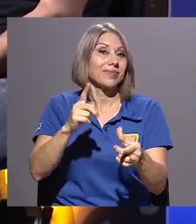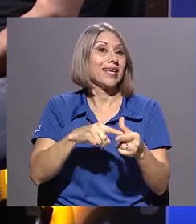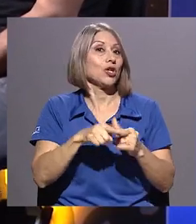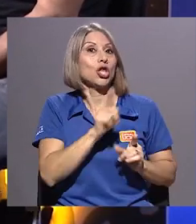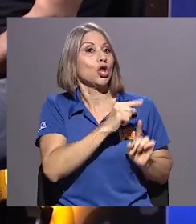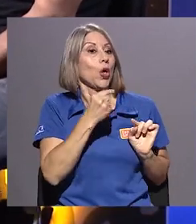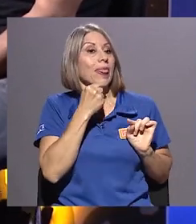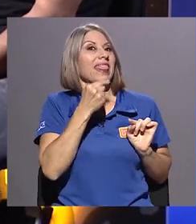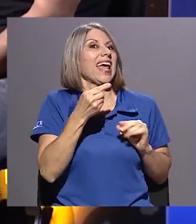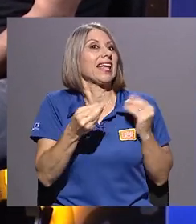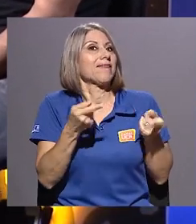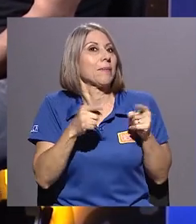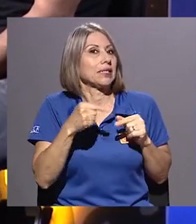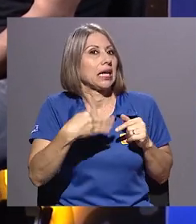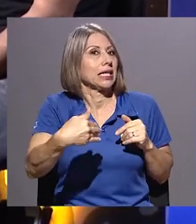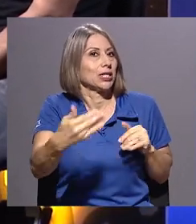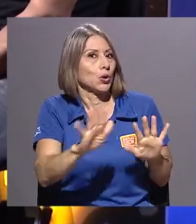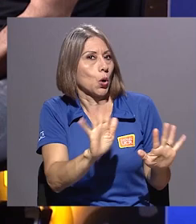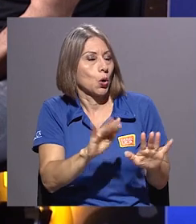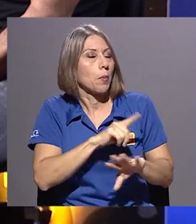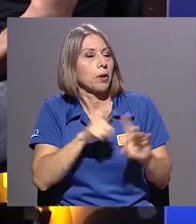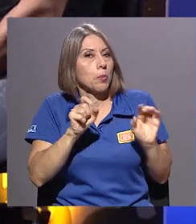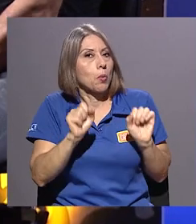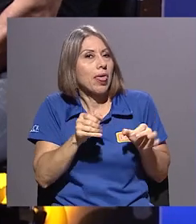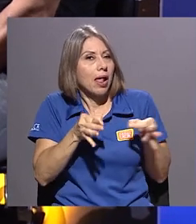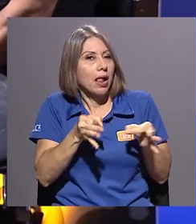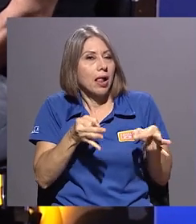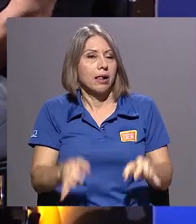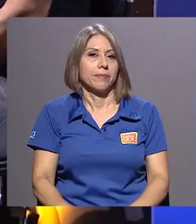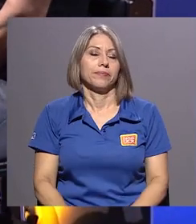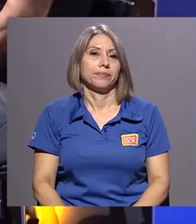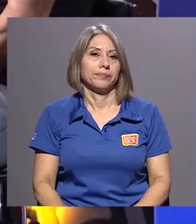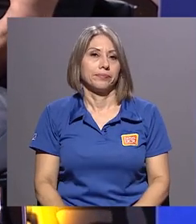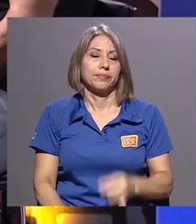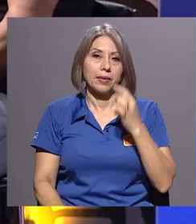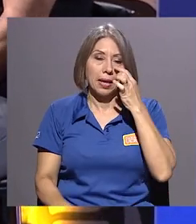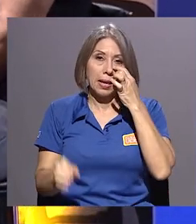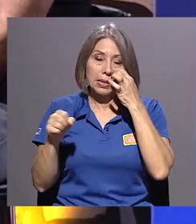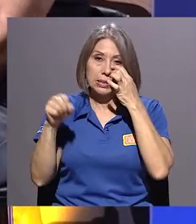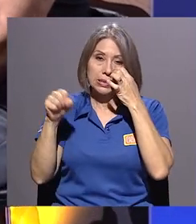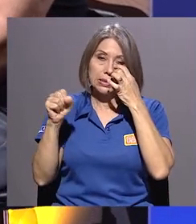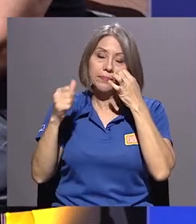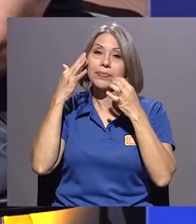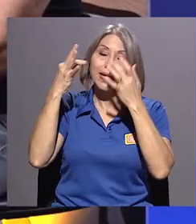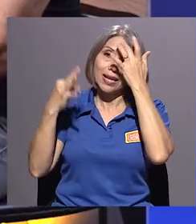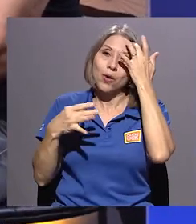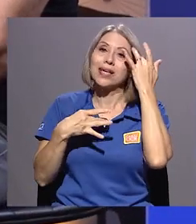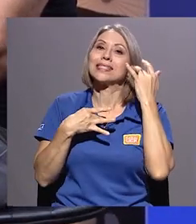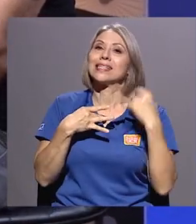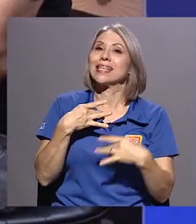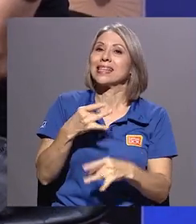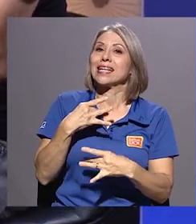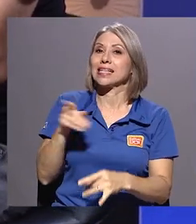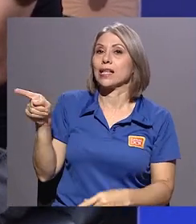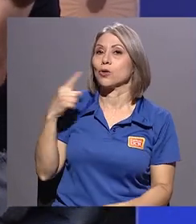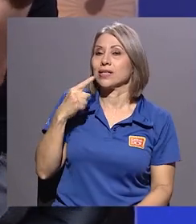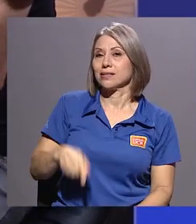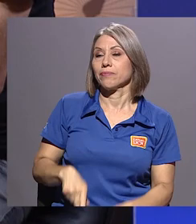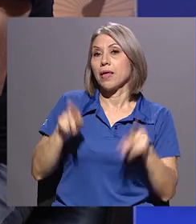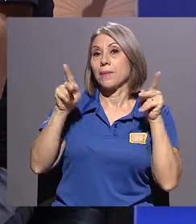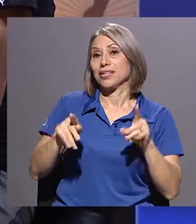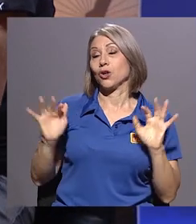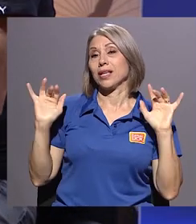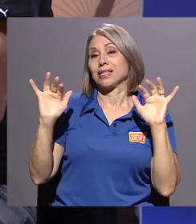decís, pero que se pueda abordar estas dos cosas. Sí. Creo que sí, es interesante lo que decís, porque el público creo que tiene un papel